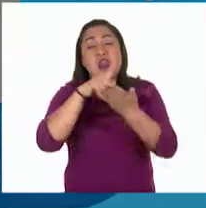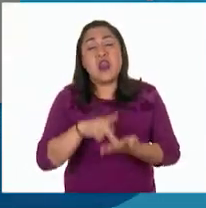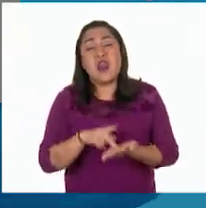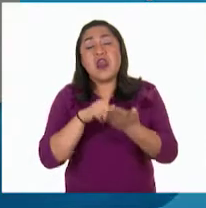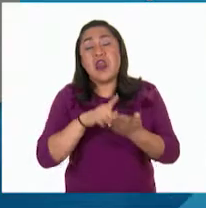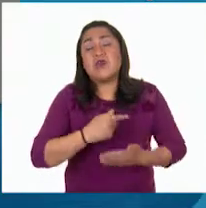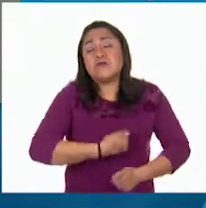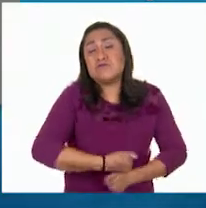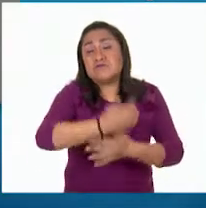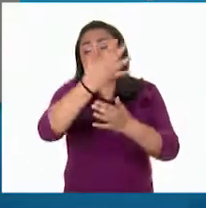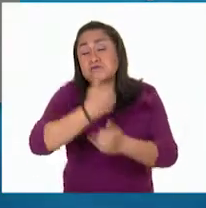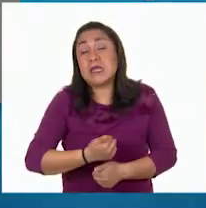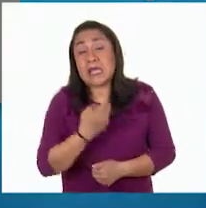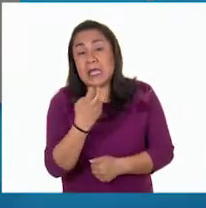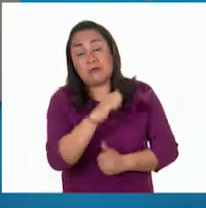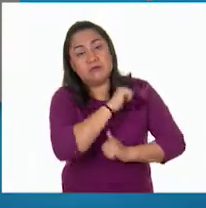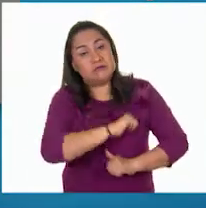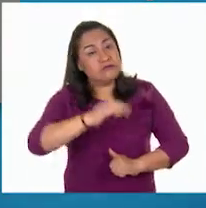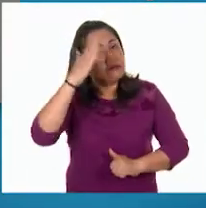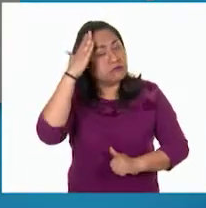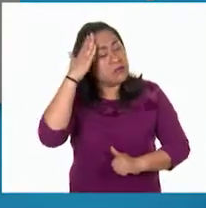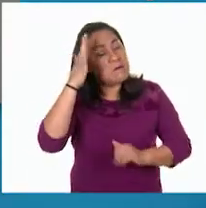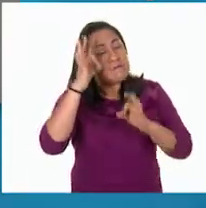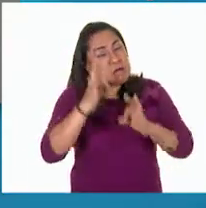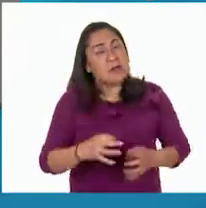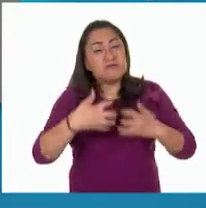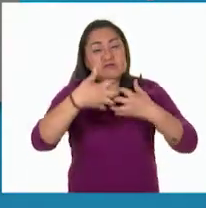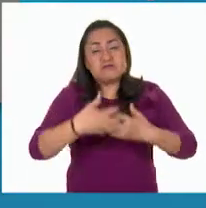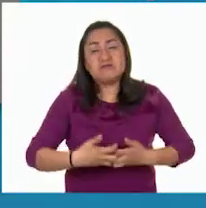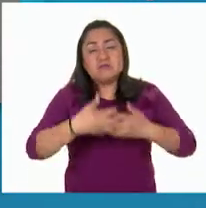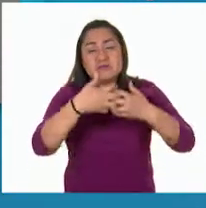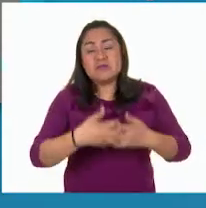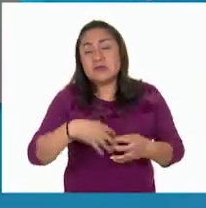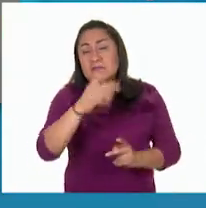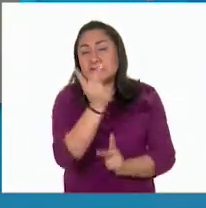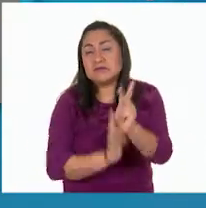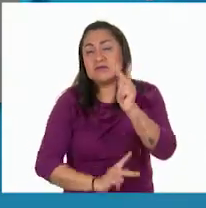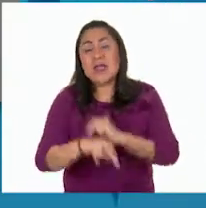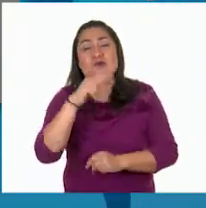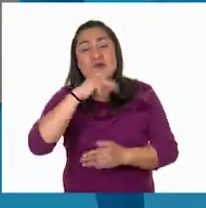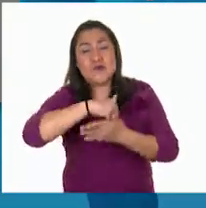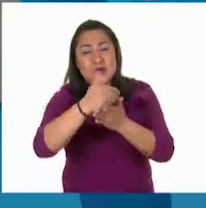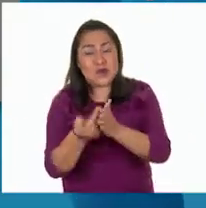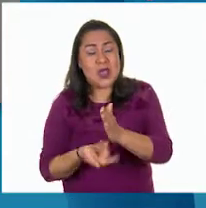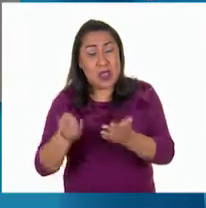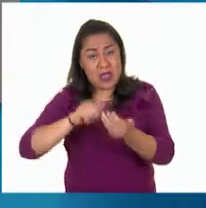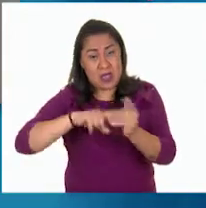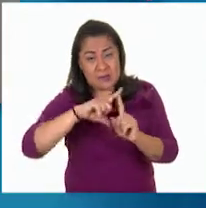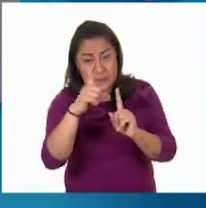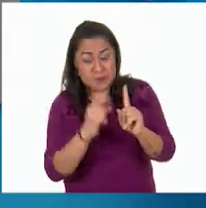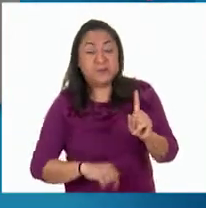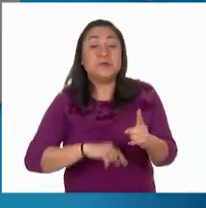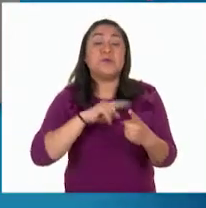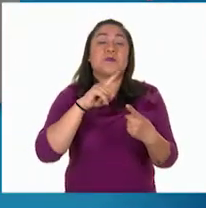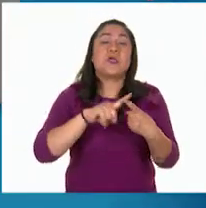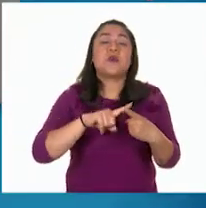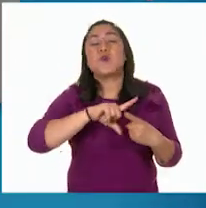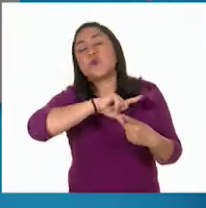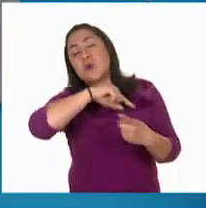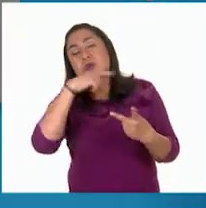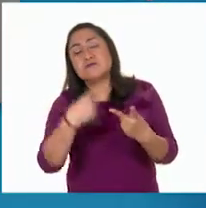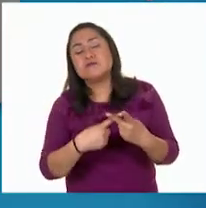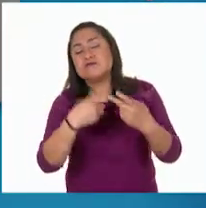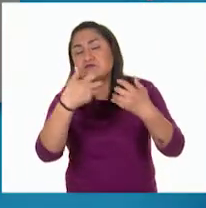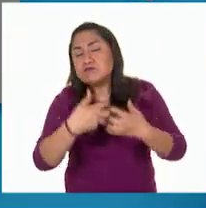lo cual lo consolida como un líder productor de aguacate en la República Mexicana. Los estados que le siguen en mayor producción